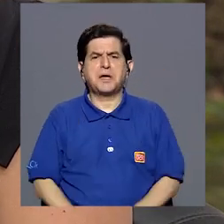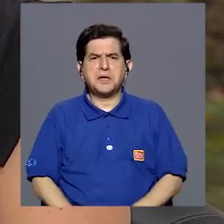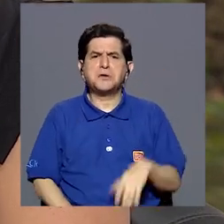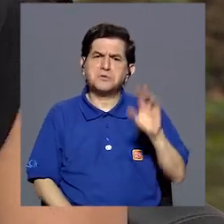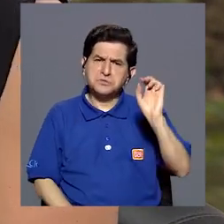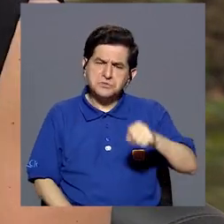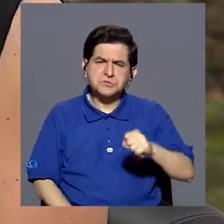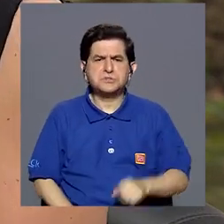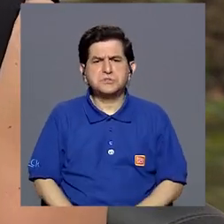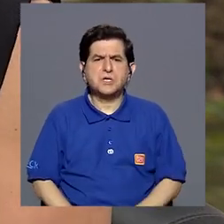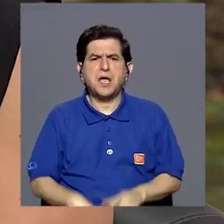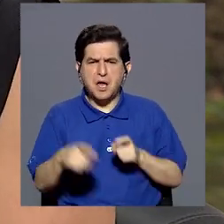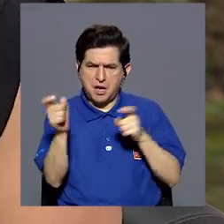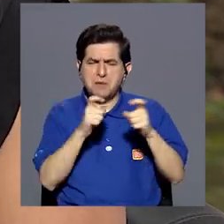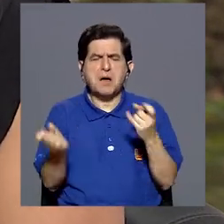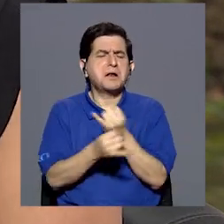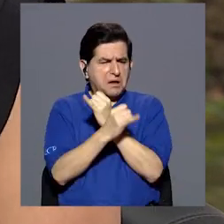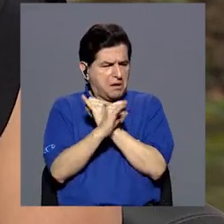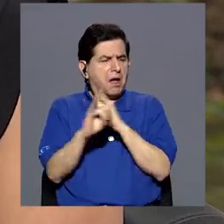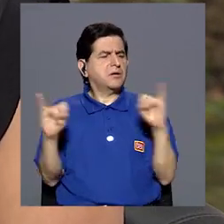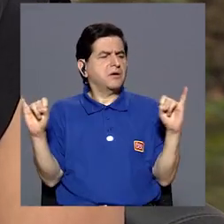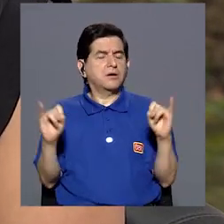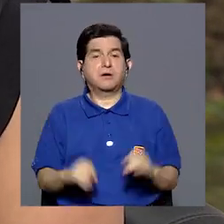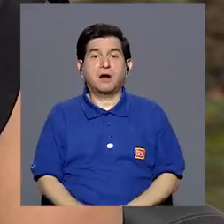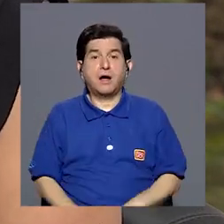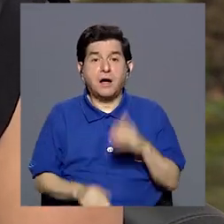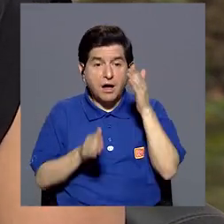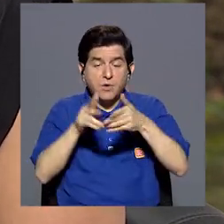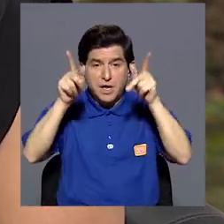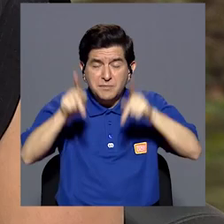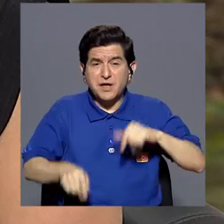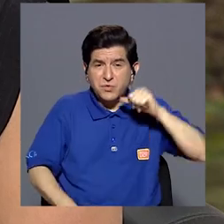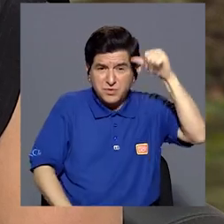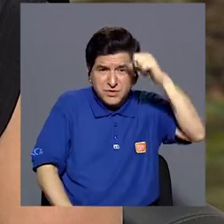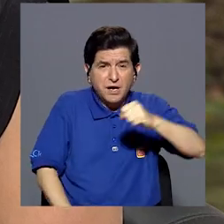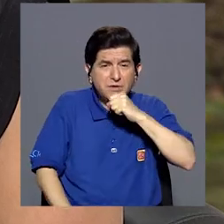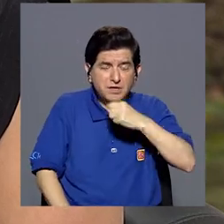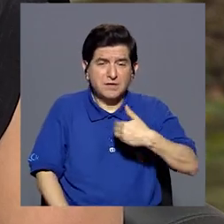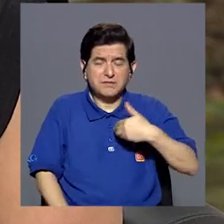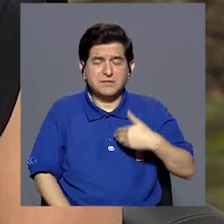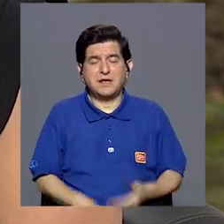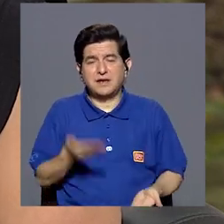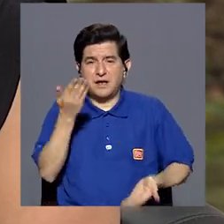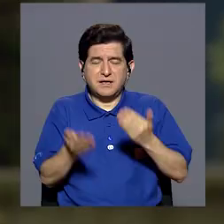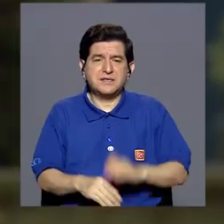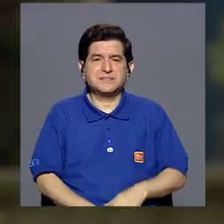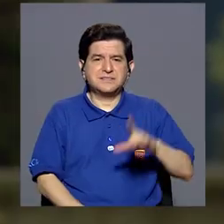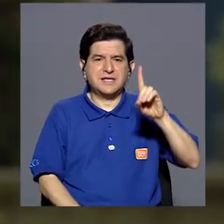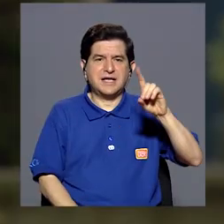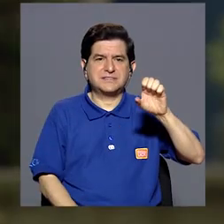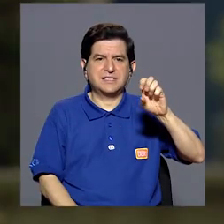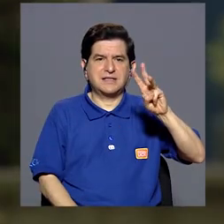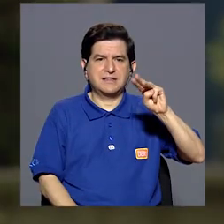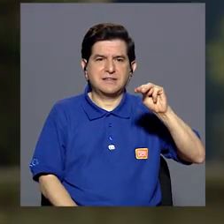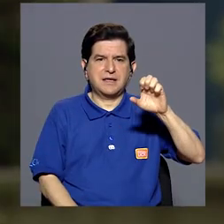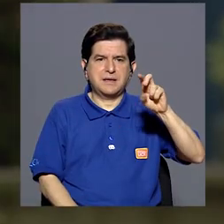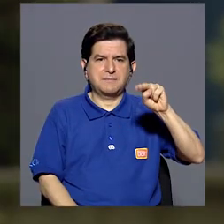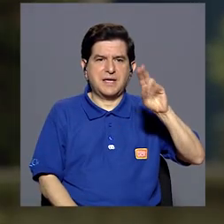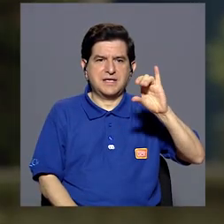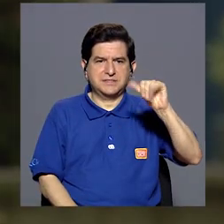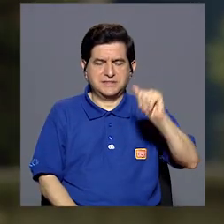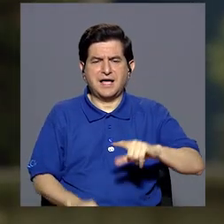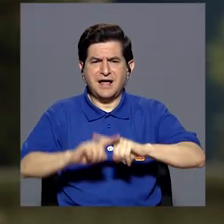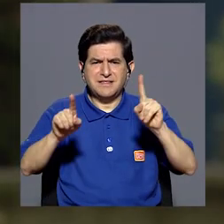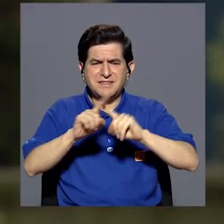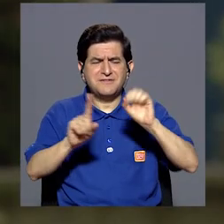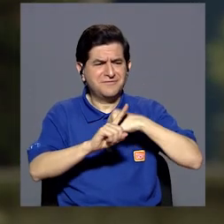un alto grado de autonomía que cuidar a una persona mayor que tenga una demencia, por ejemplo. Ahí ya hay